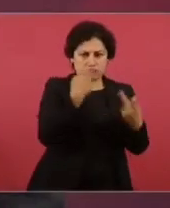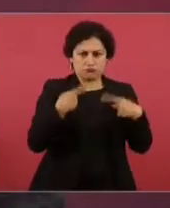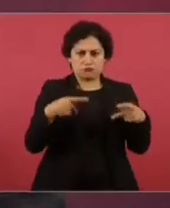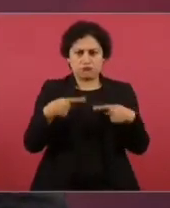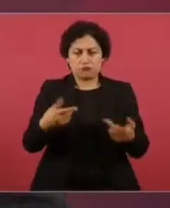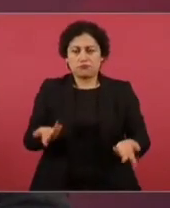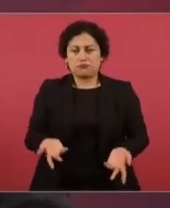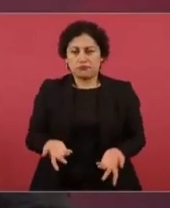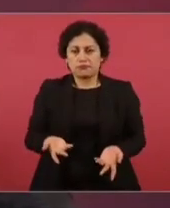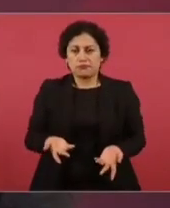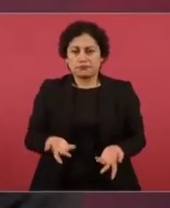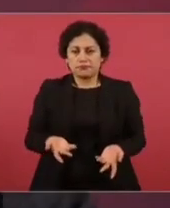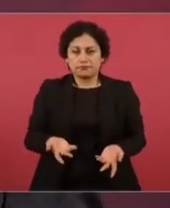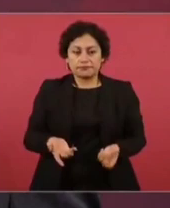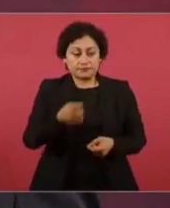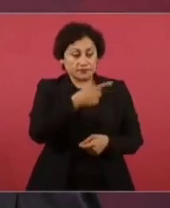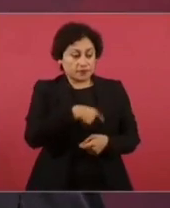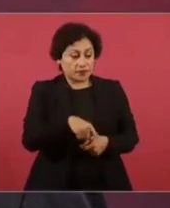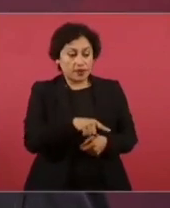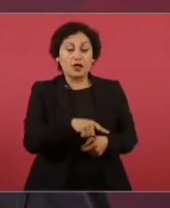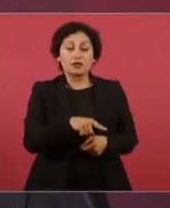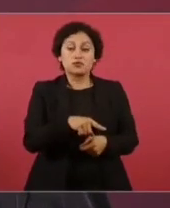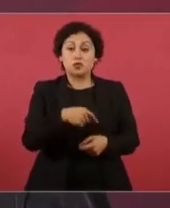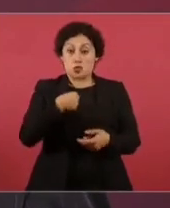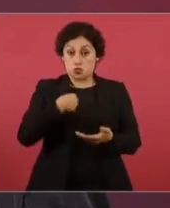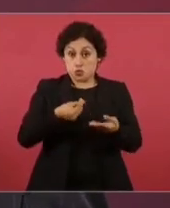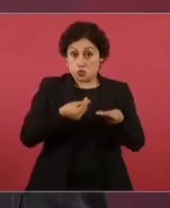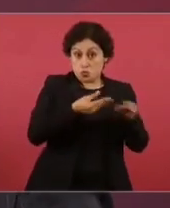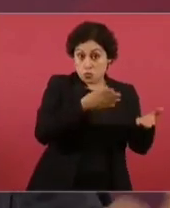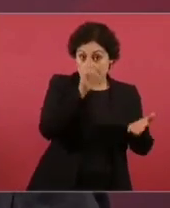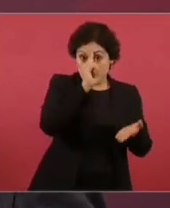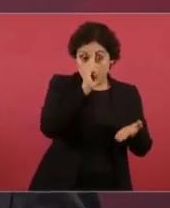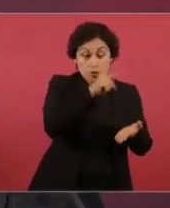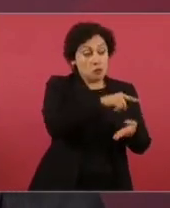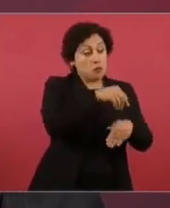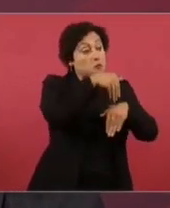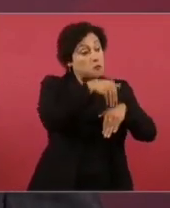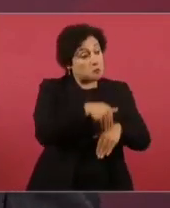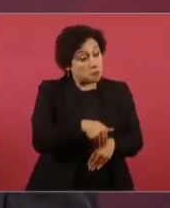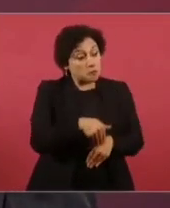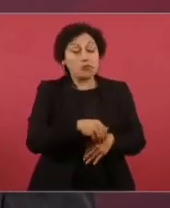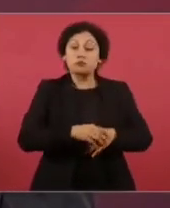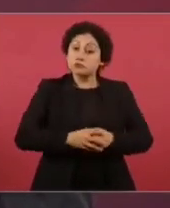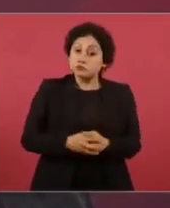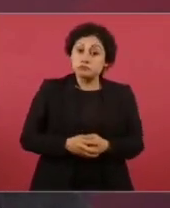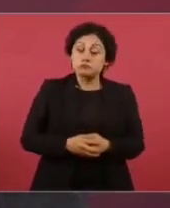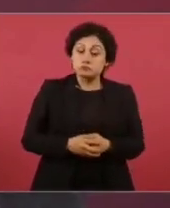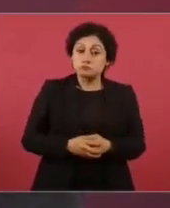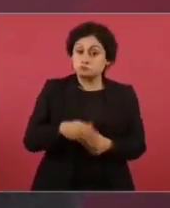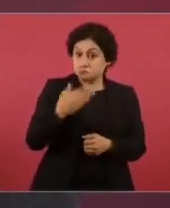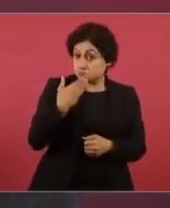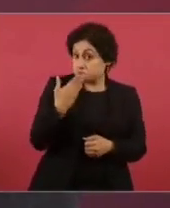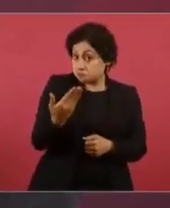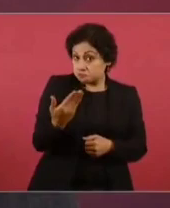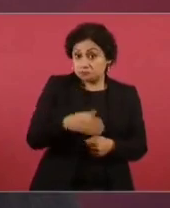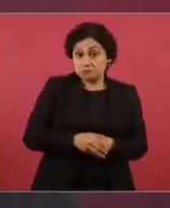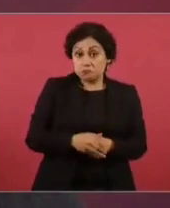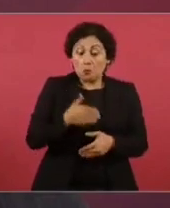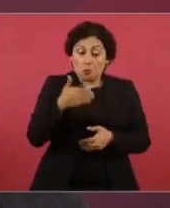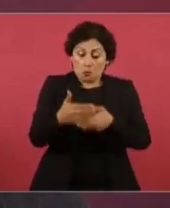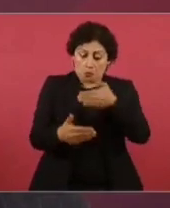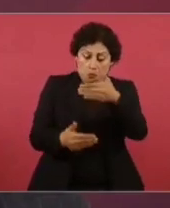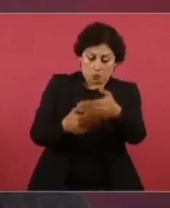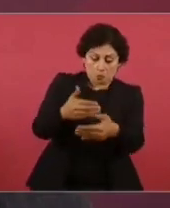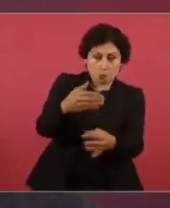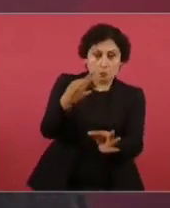Entonces, tomaron en cuenta mis recomendaciones y ya todo ha marchado